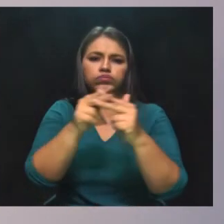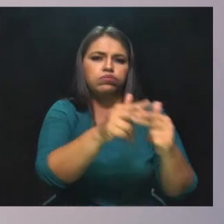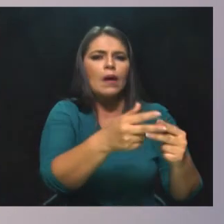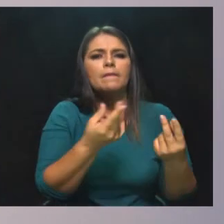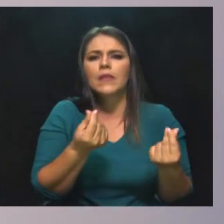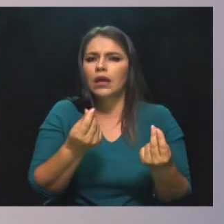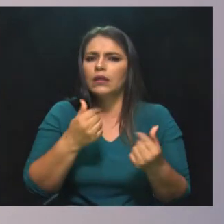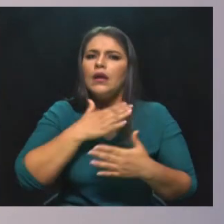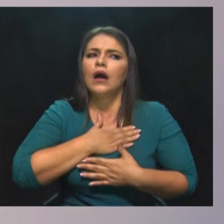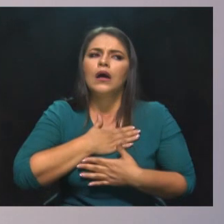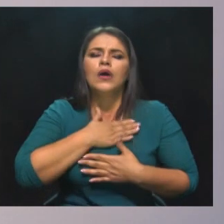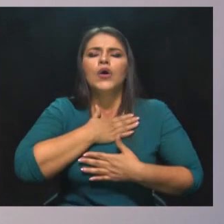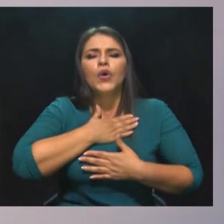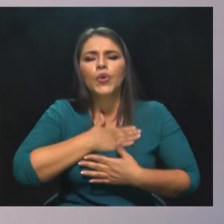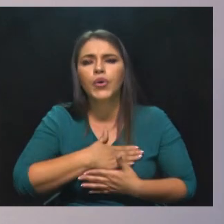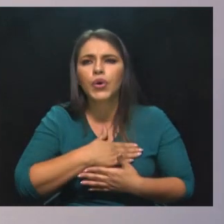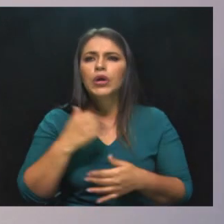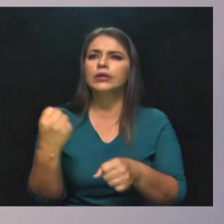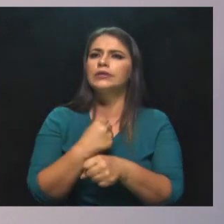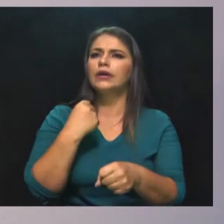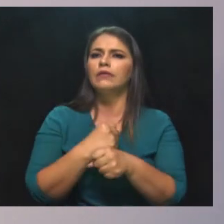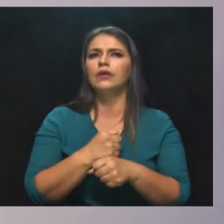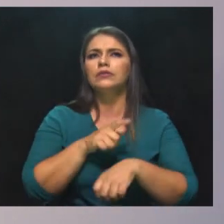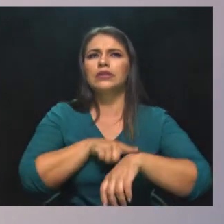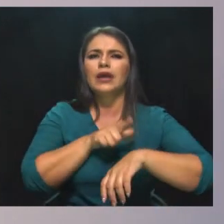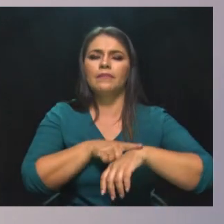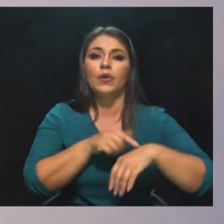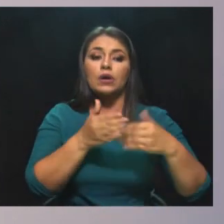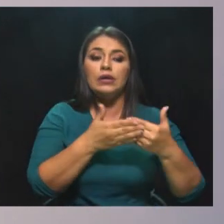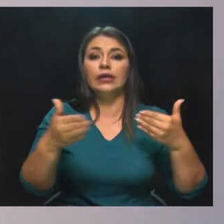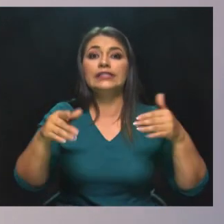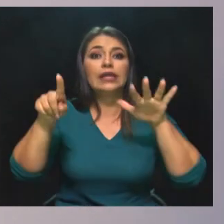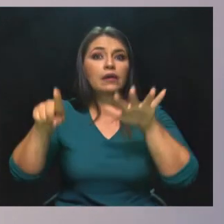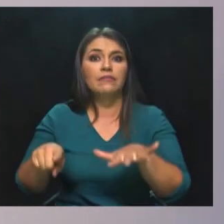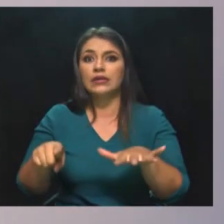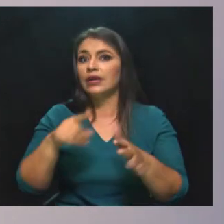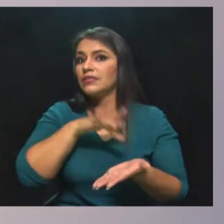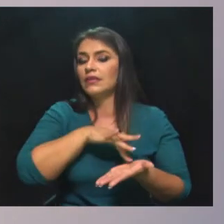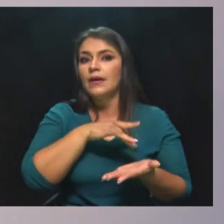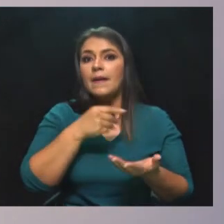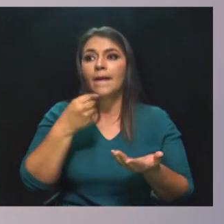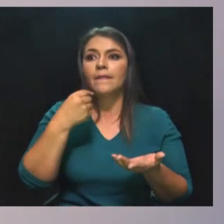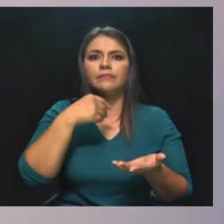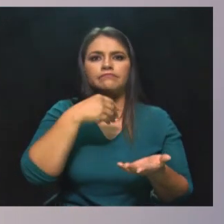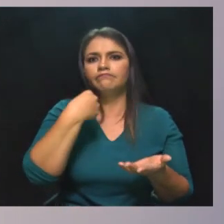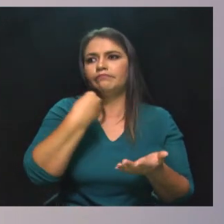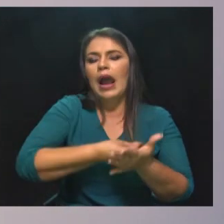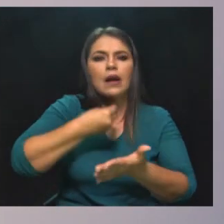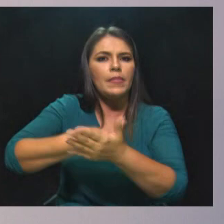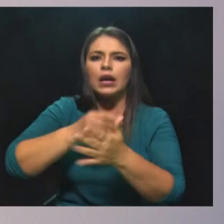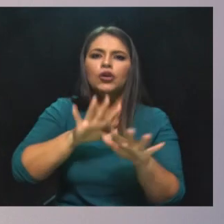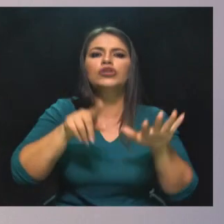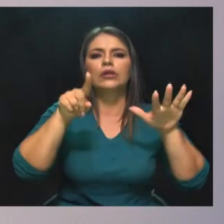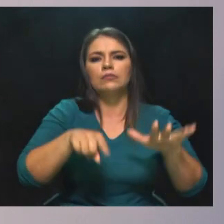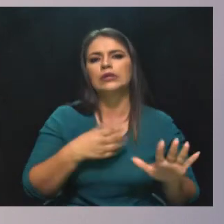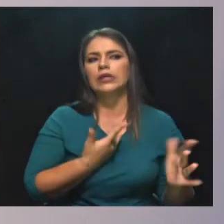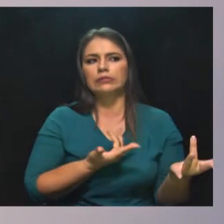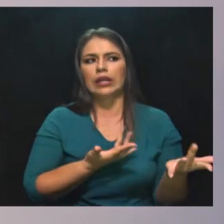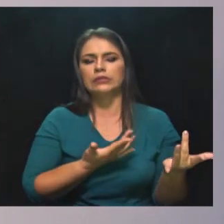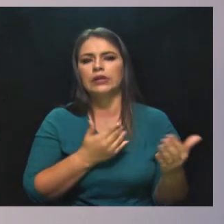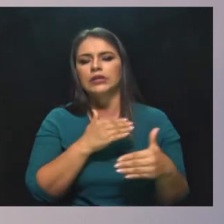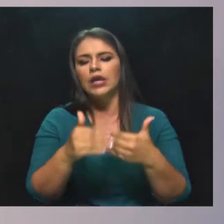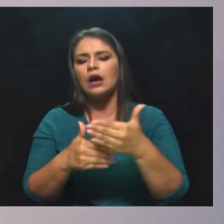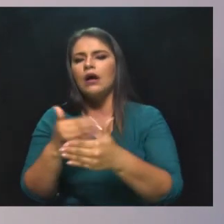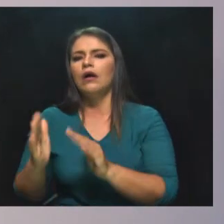acceder a capital de trabajo con un periodo de gracia de seis meses y tasas financiadas bajas para hacerle